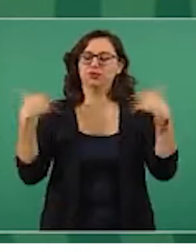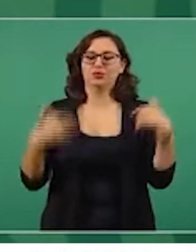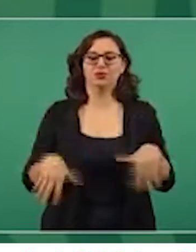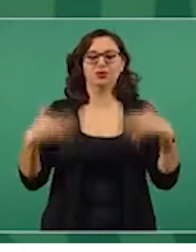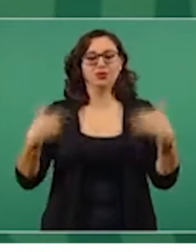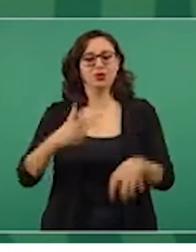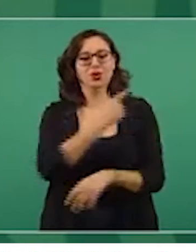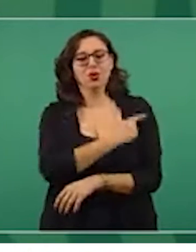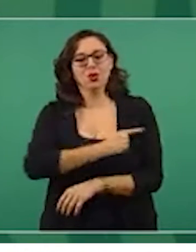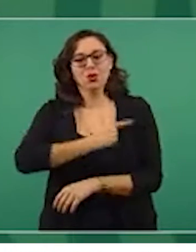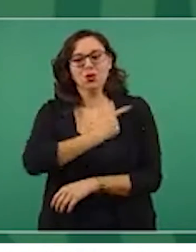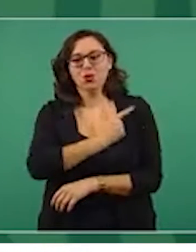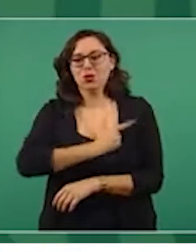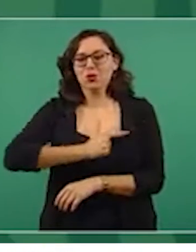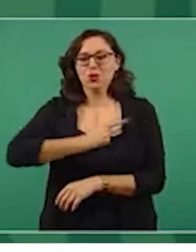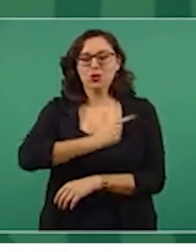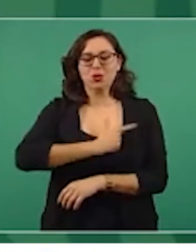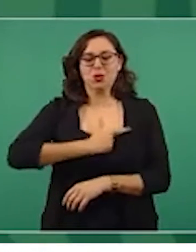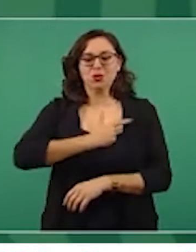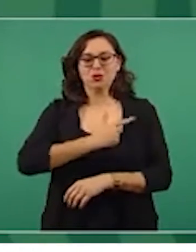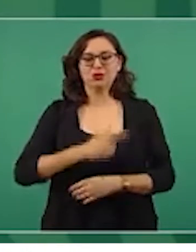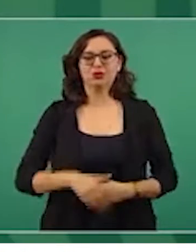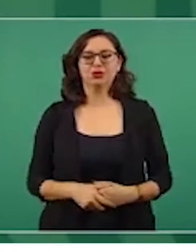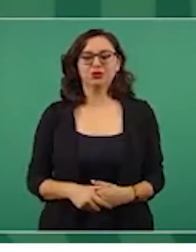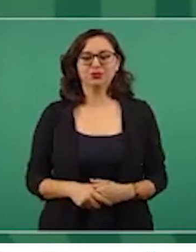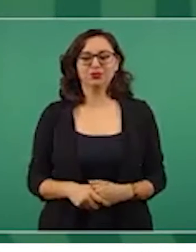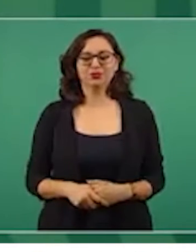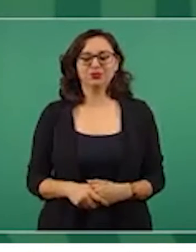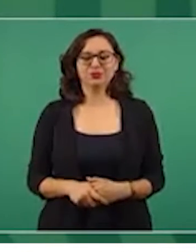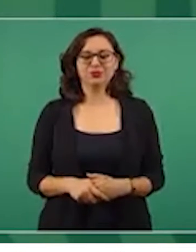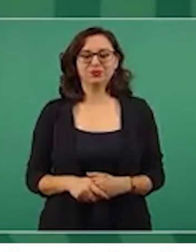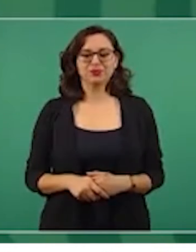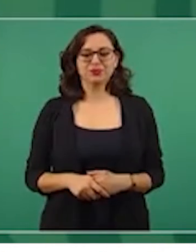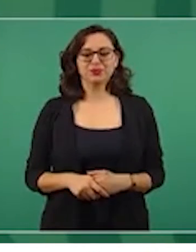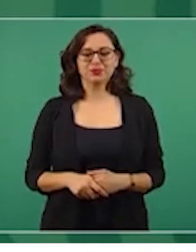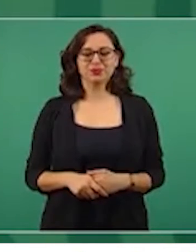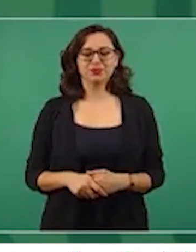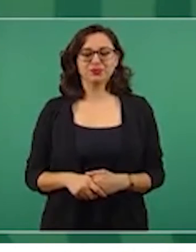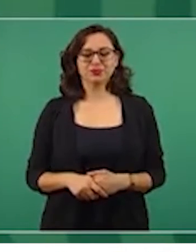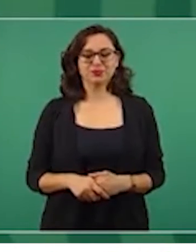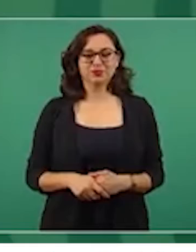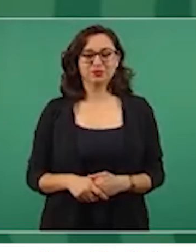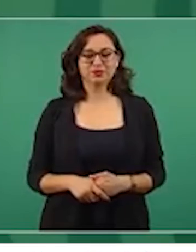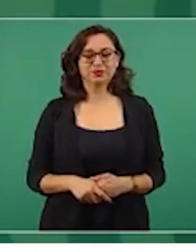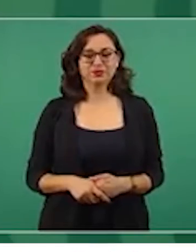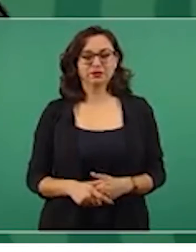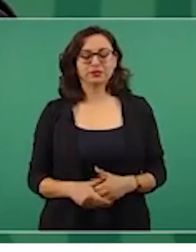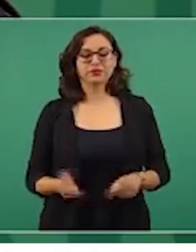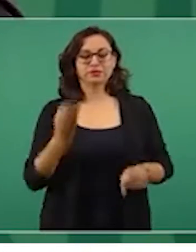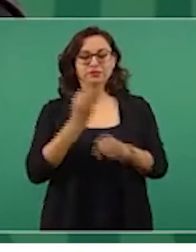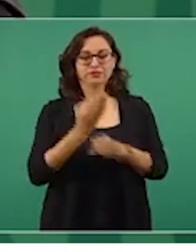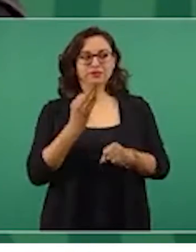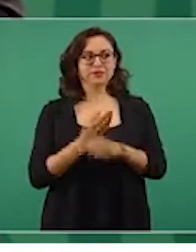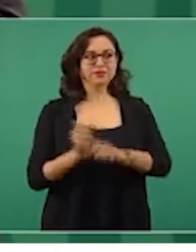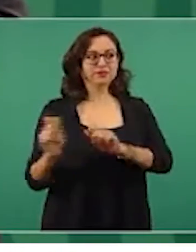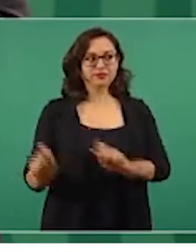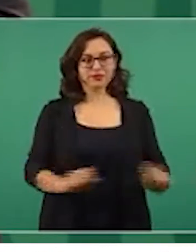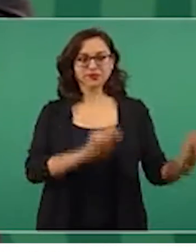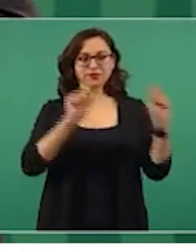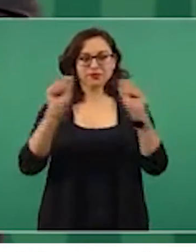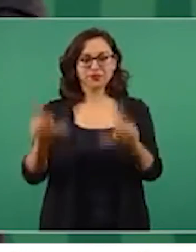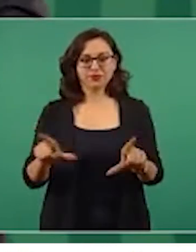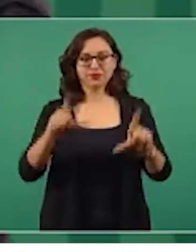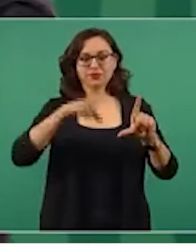vamos a ver las gráficas,